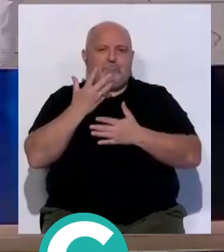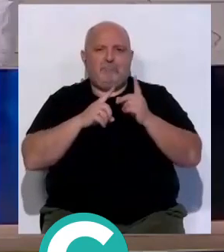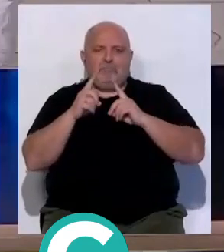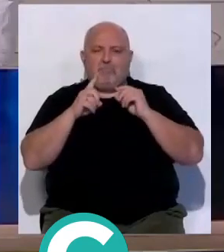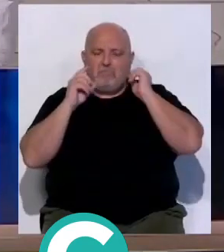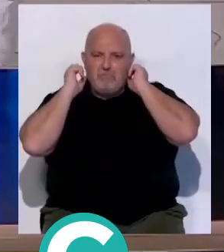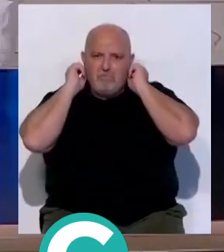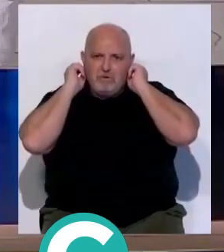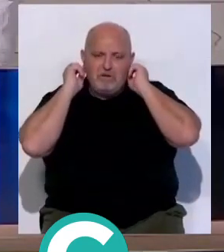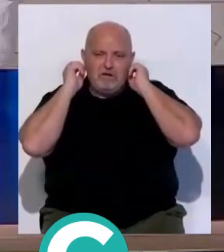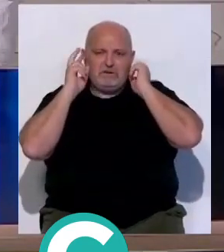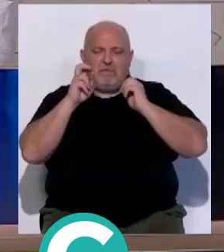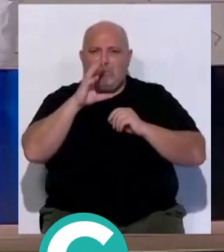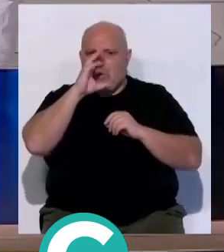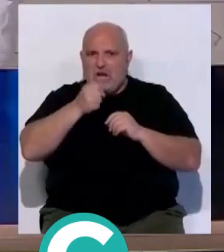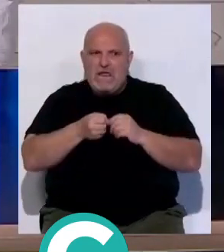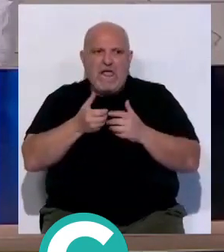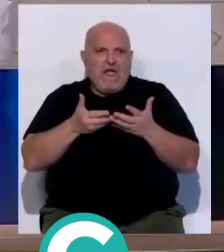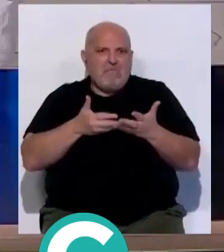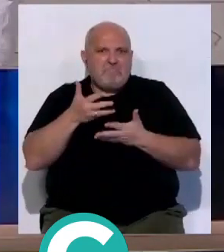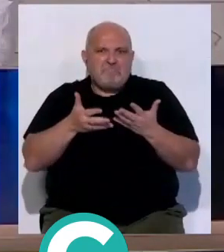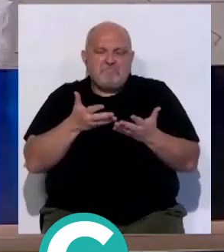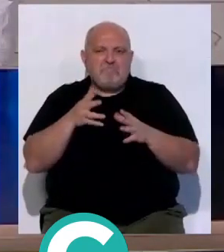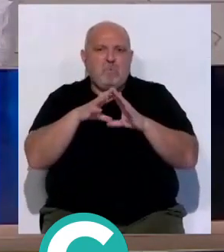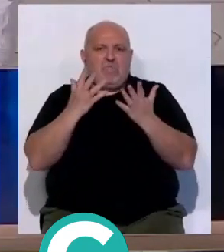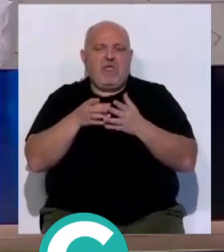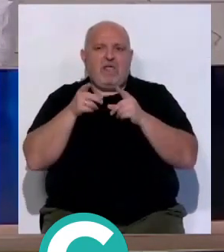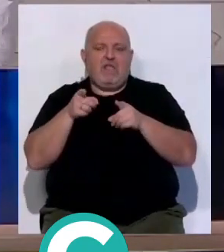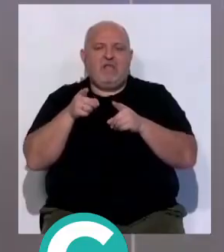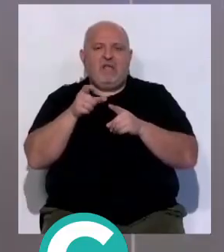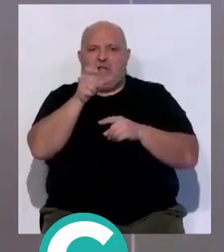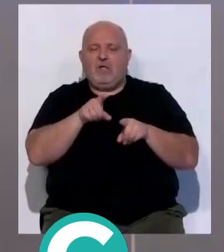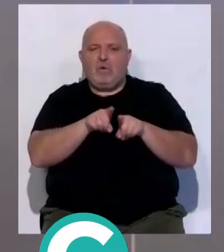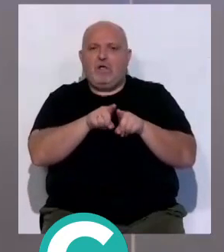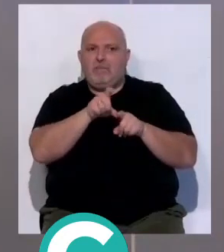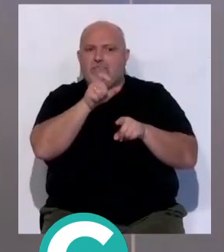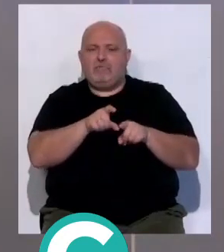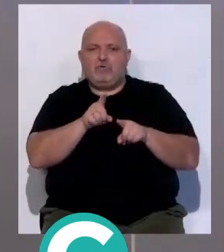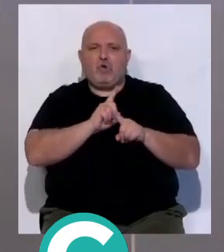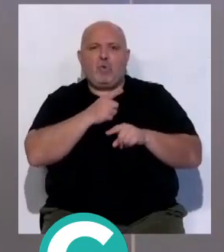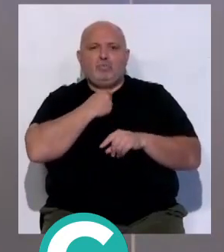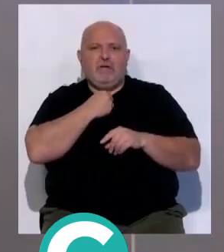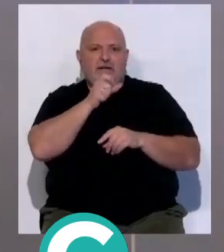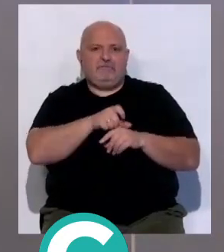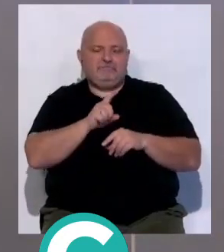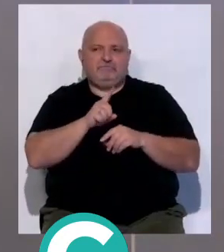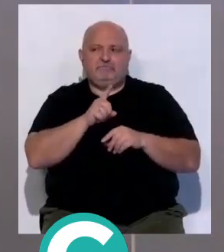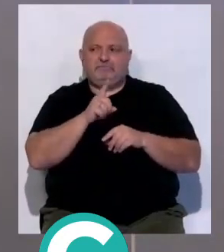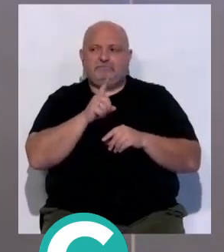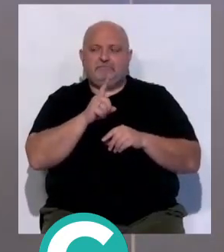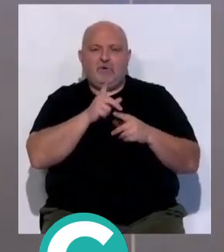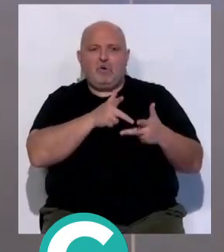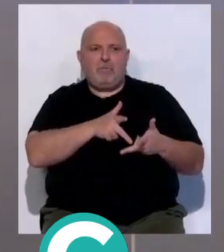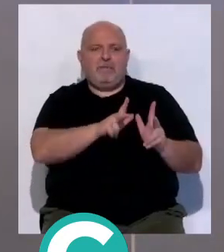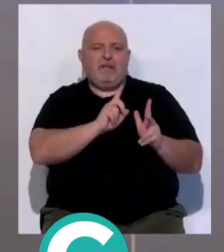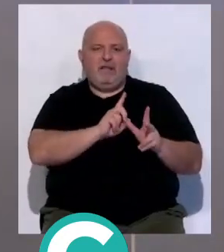algo de brujería y demás en el tema del Mundial y lo han declarado un poco como persona non grata y no le